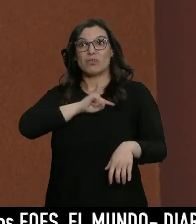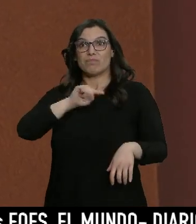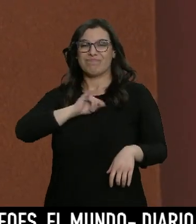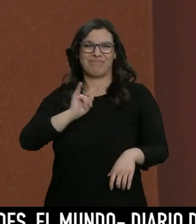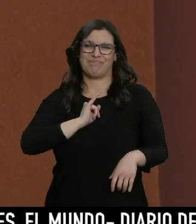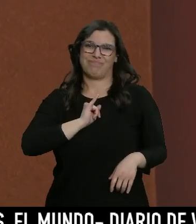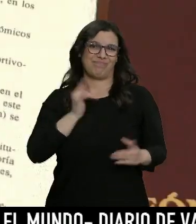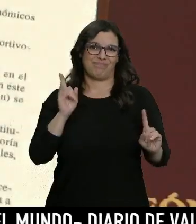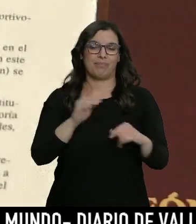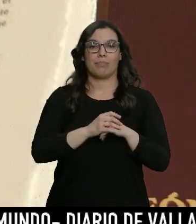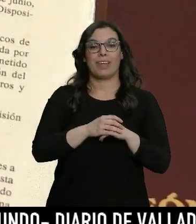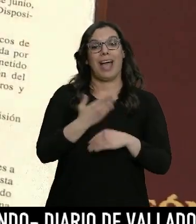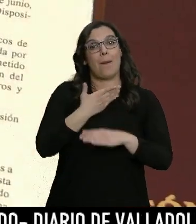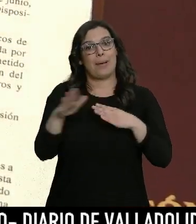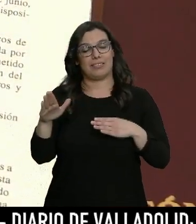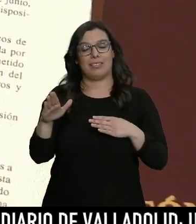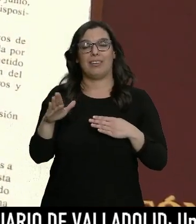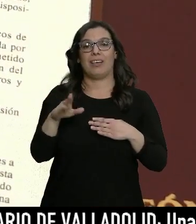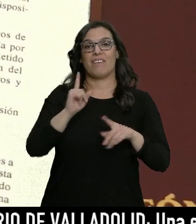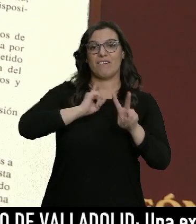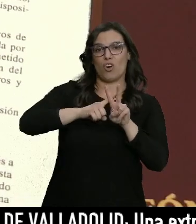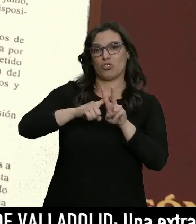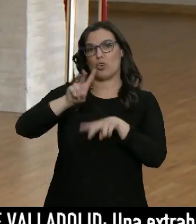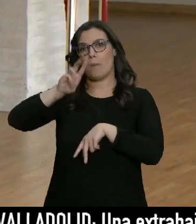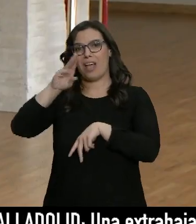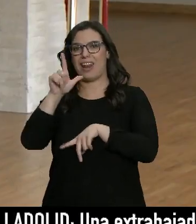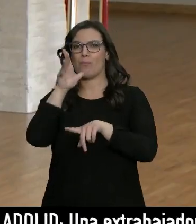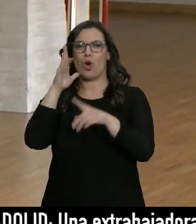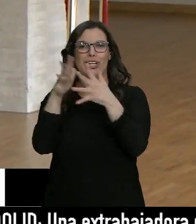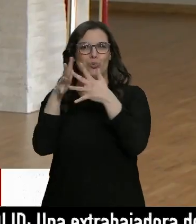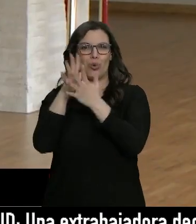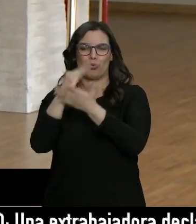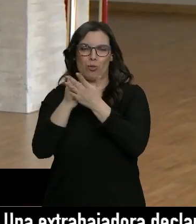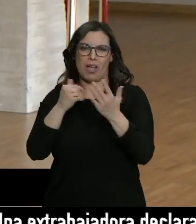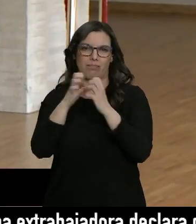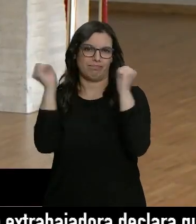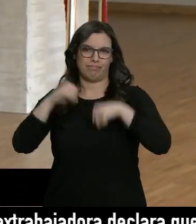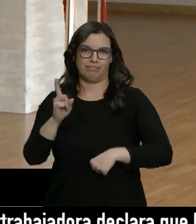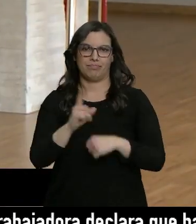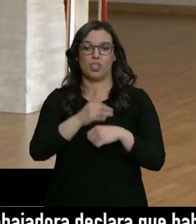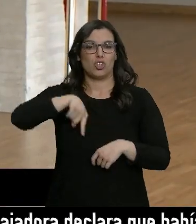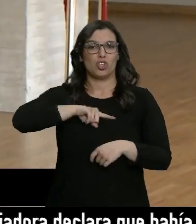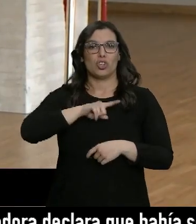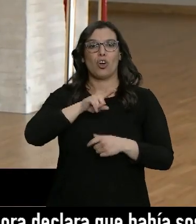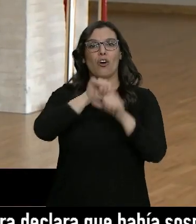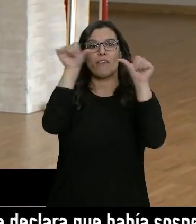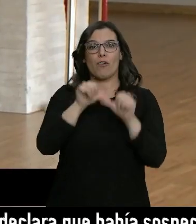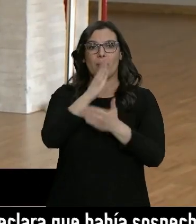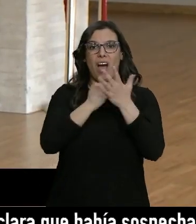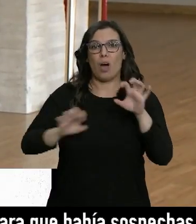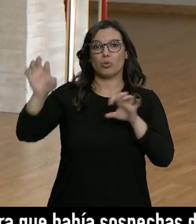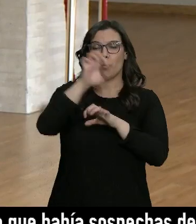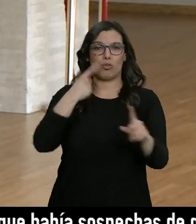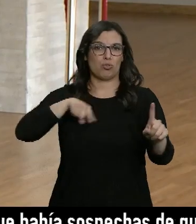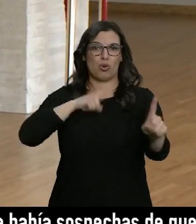Con excepción de Vox y UPL, que cuestionan nuestra estructura autonómica. Nosotros estamos en contra del Estado de Autonomía. El Estado de Autonomía está suponiendo